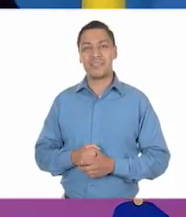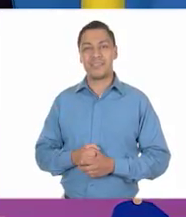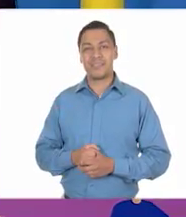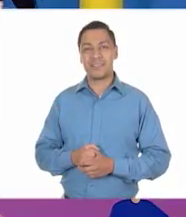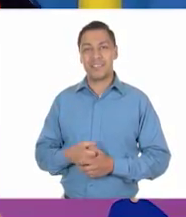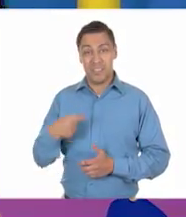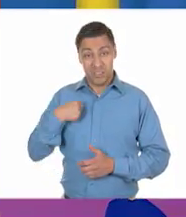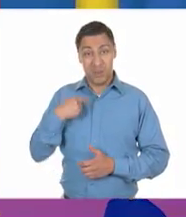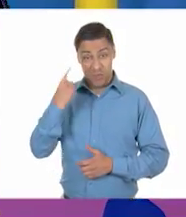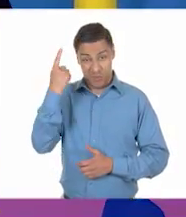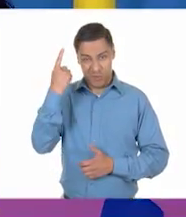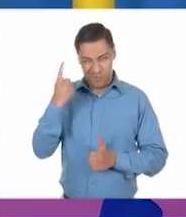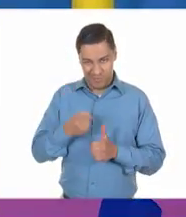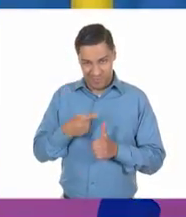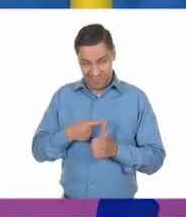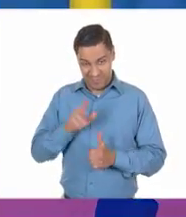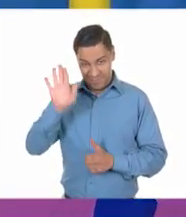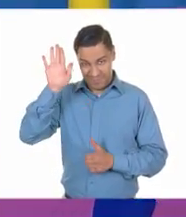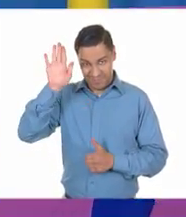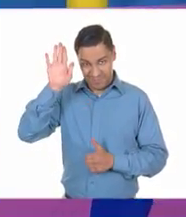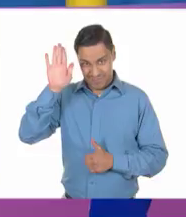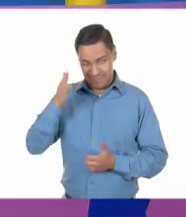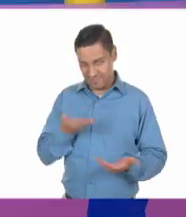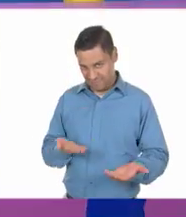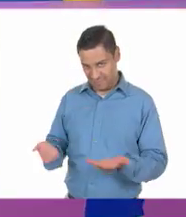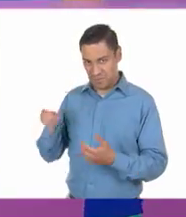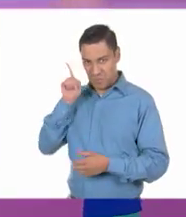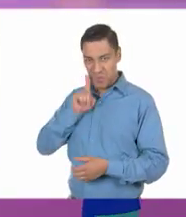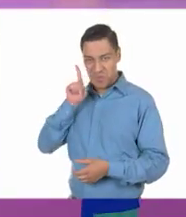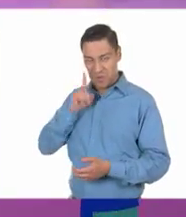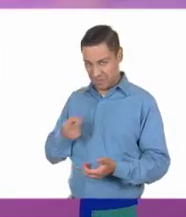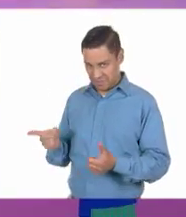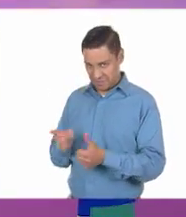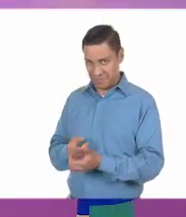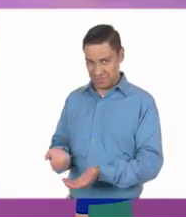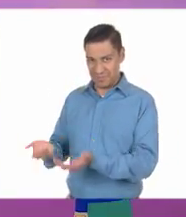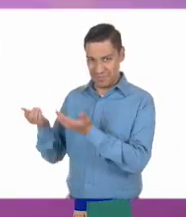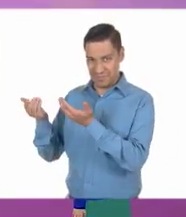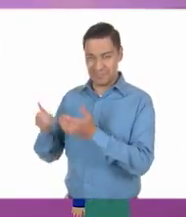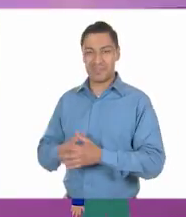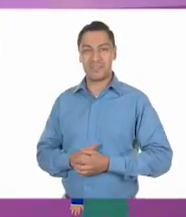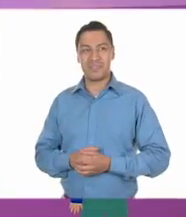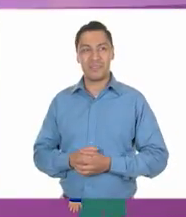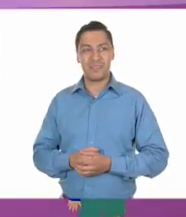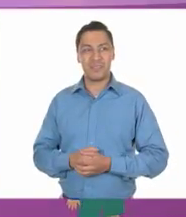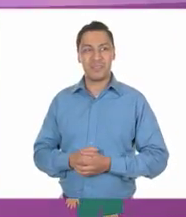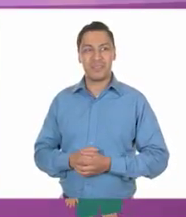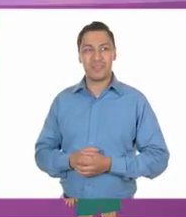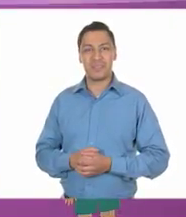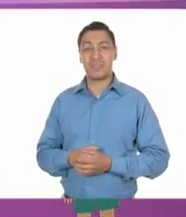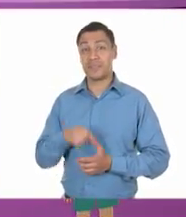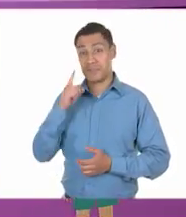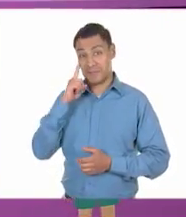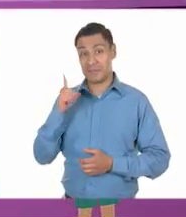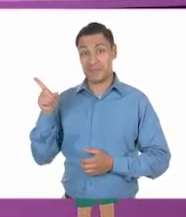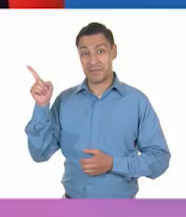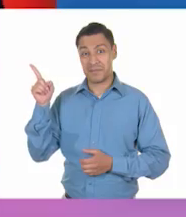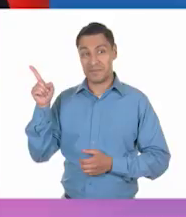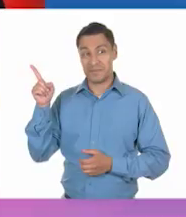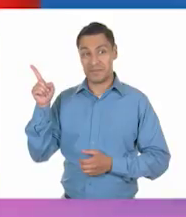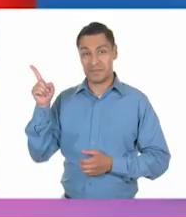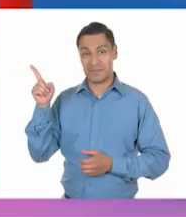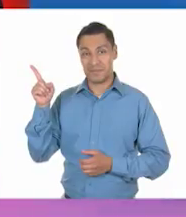¿Yo primero? A ver, Por favor, primero las damas, adelante, por favor, pase usted. Ay, me quedo muy grandote. ¿Qué les pareció la canción que escucharon?